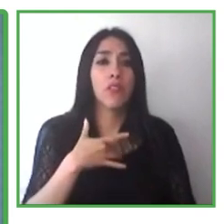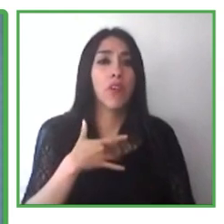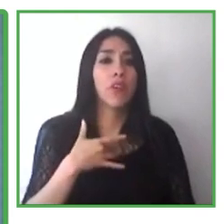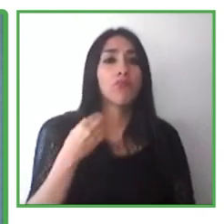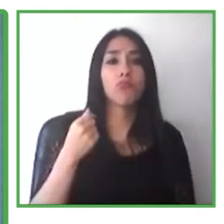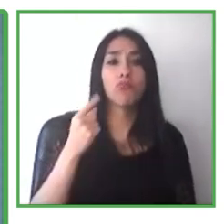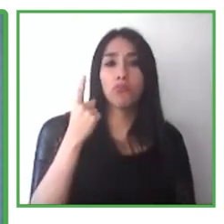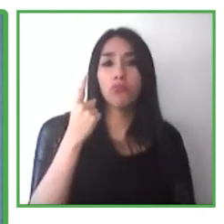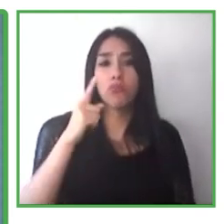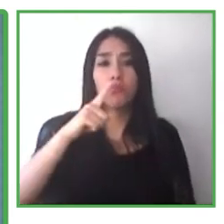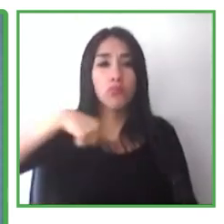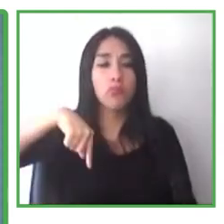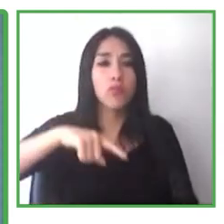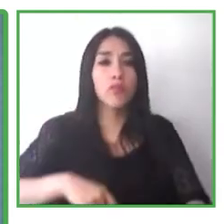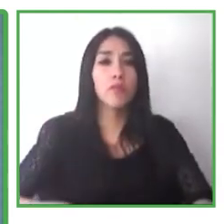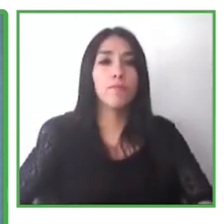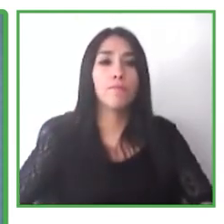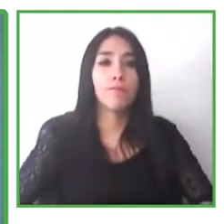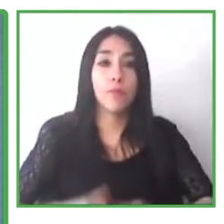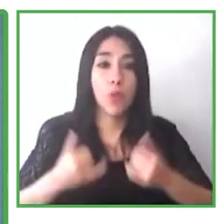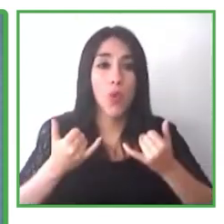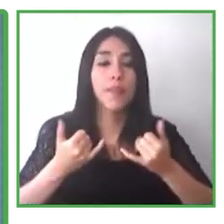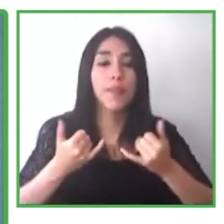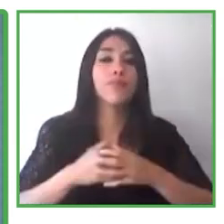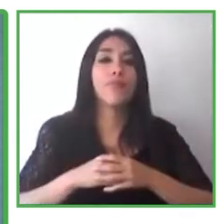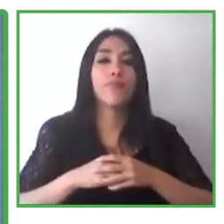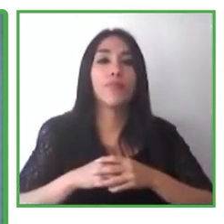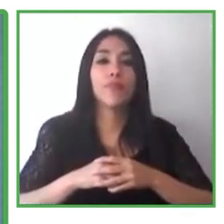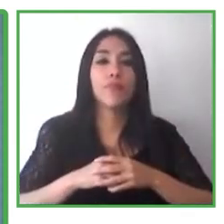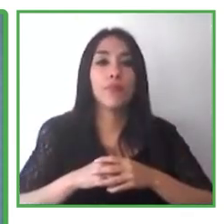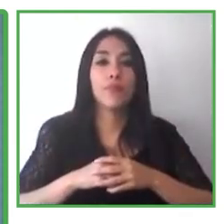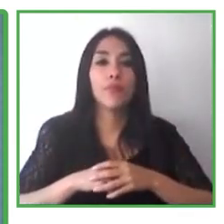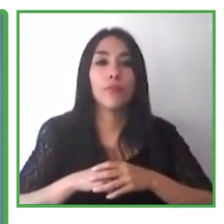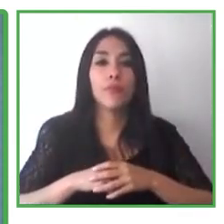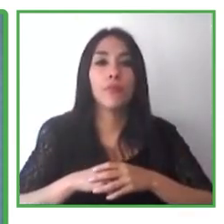invitamos